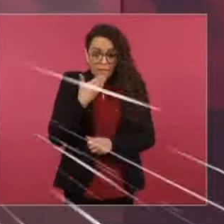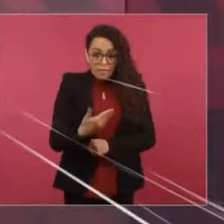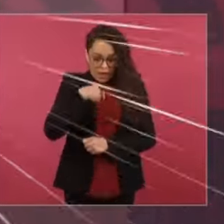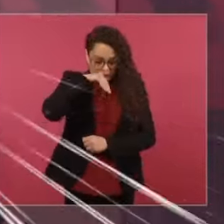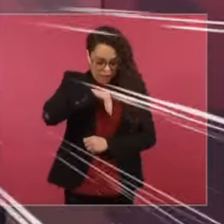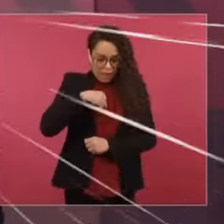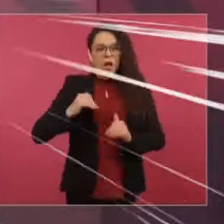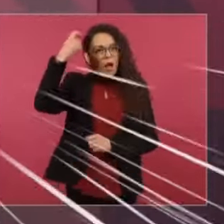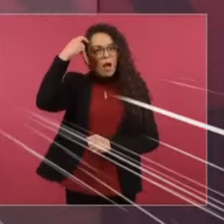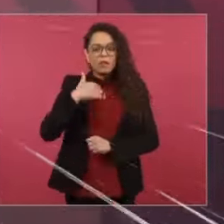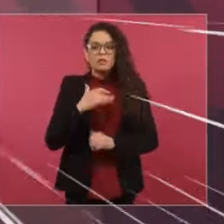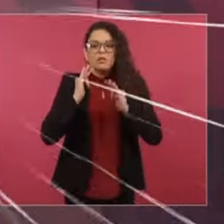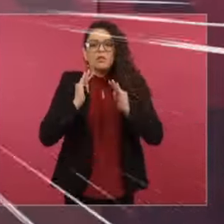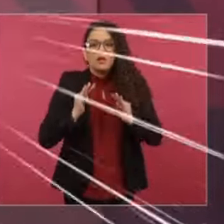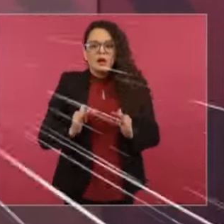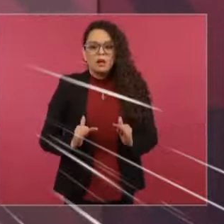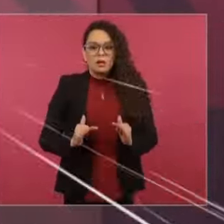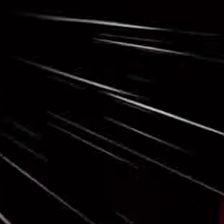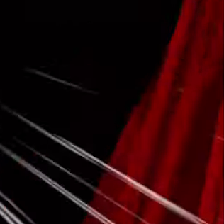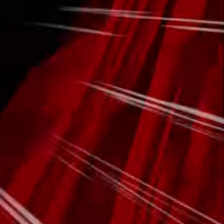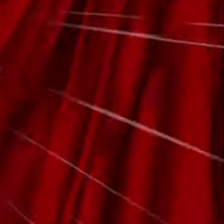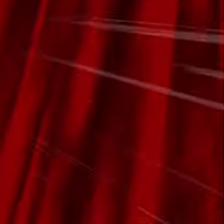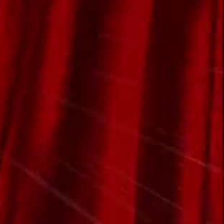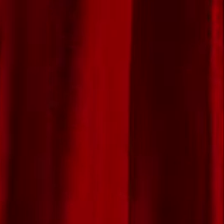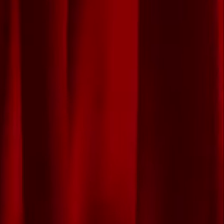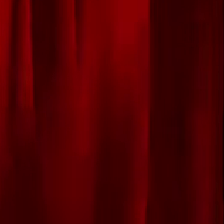Estar bien con nuestra conciencia. Y estar bien con el prójimo.